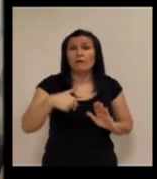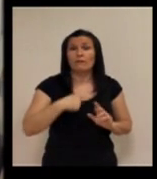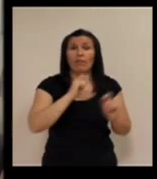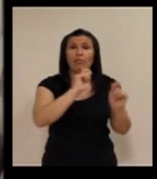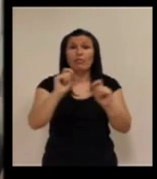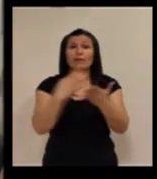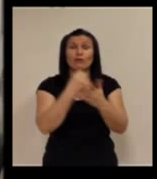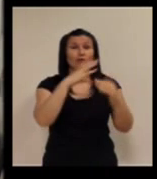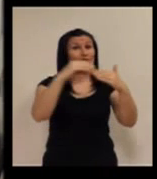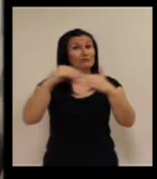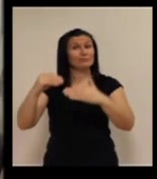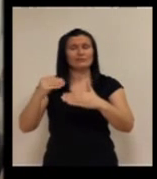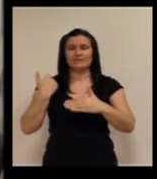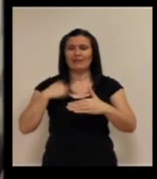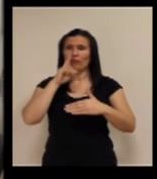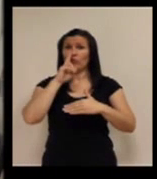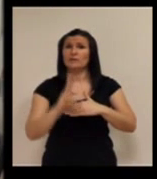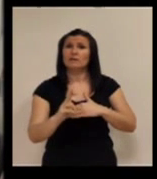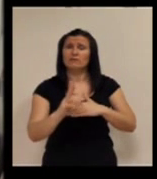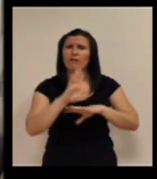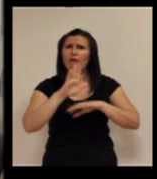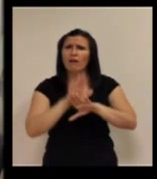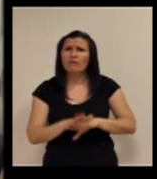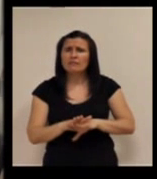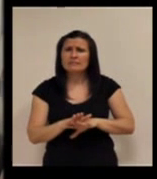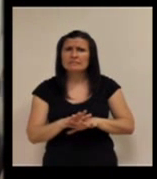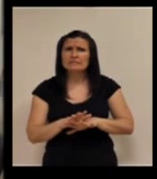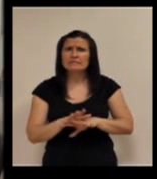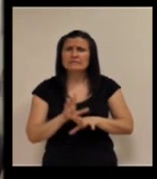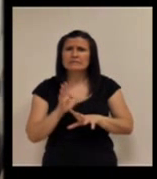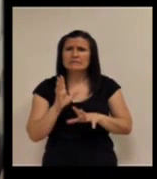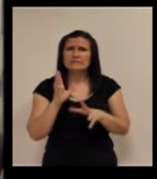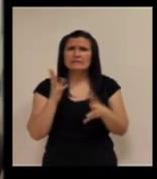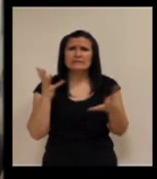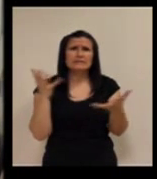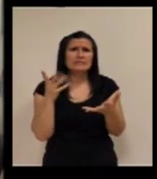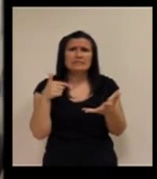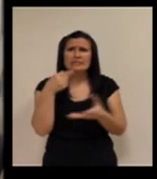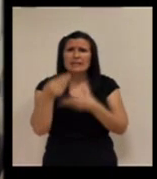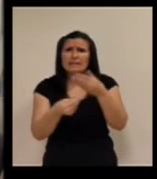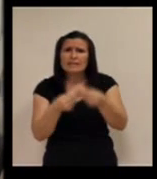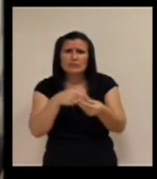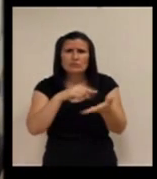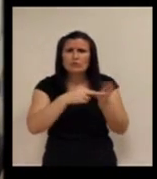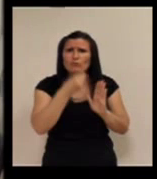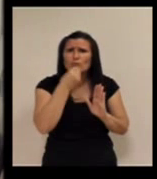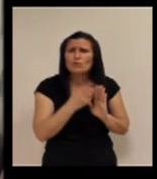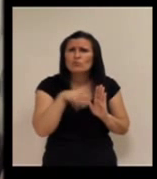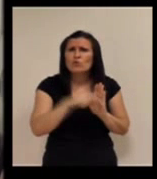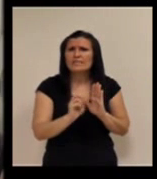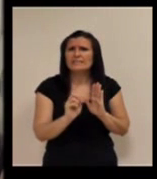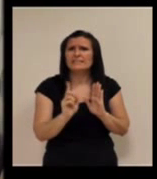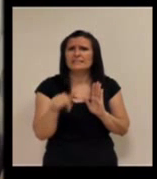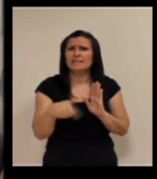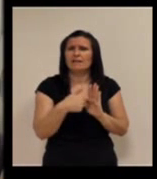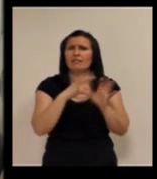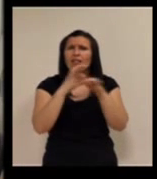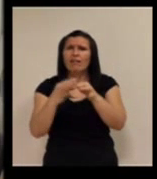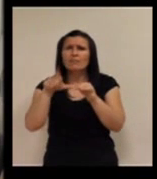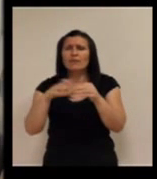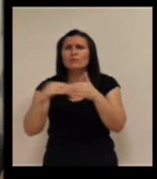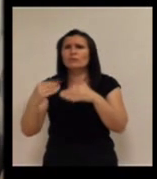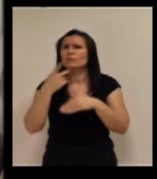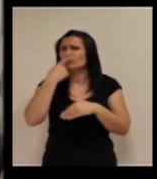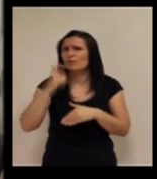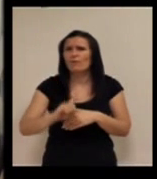y una tecnología es fantástica y empezamos a ponérsela a todos los usuarios y cuando han pasado dos años decimos Dios mío ¿qué hemos hecho? no, no era la solución